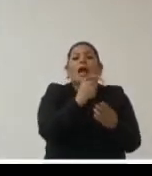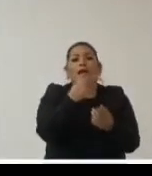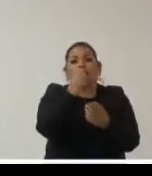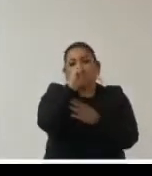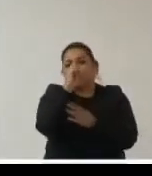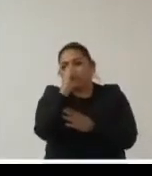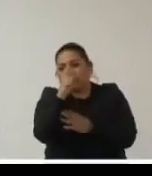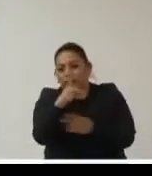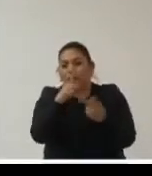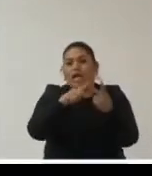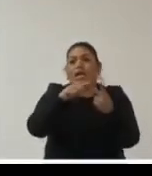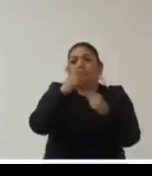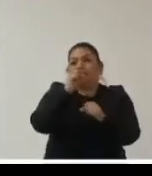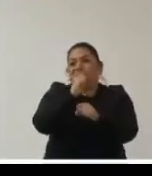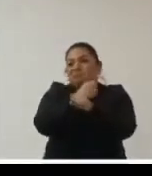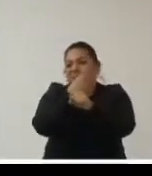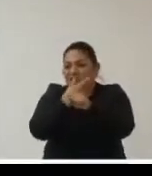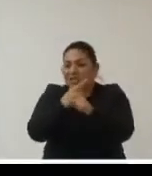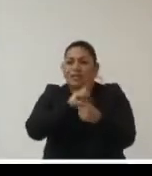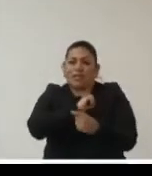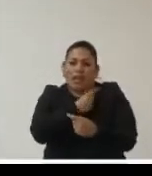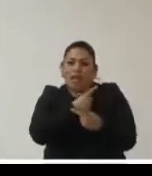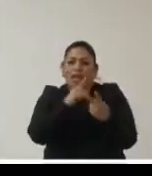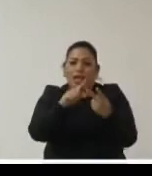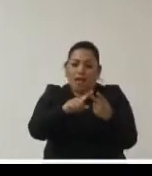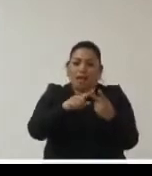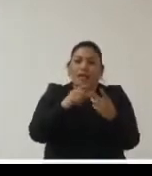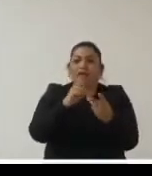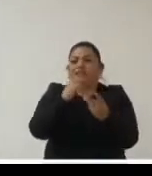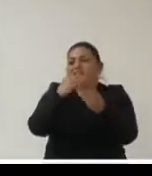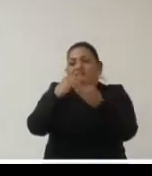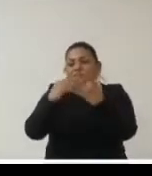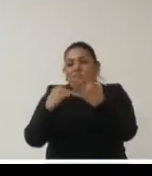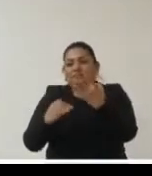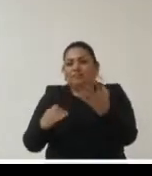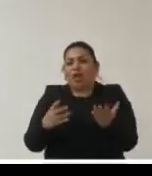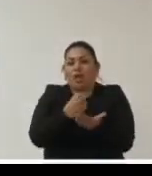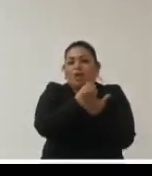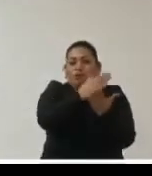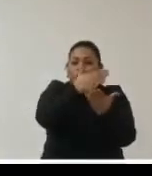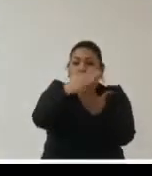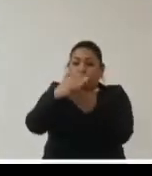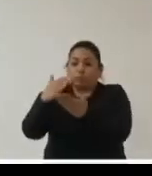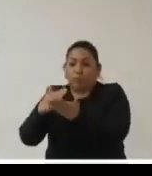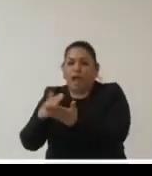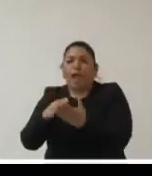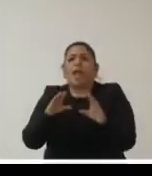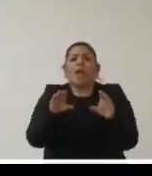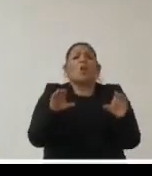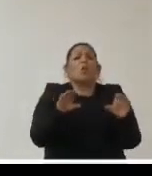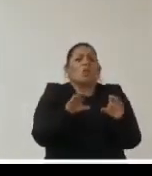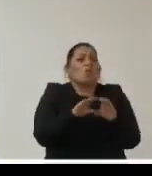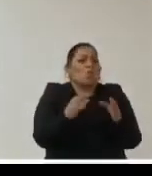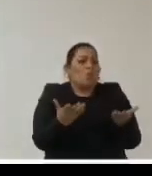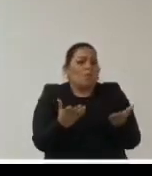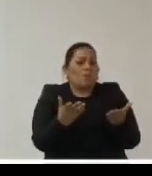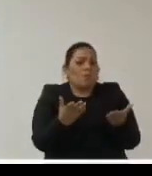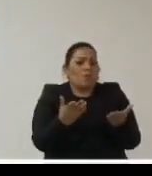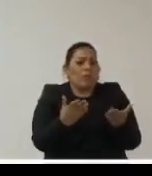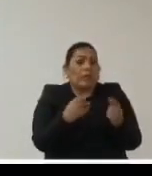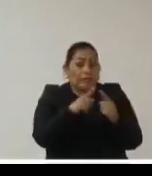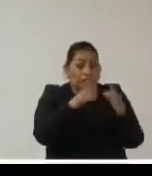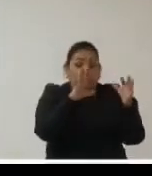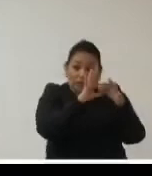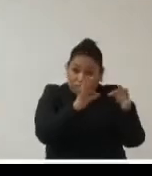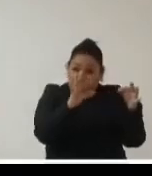descobijados o vas a tapar un rollo pero abriendo otro entonces también es muy importante que se dé una explicación